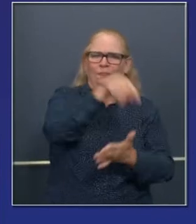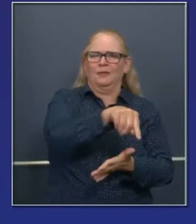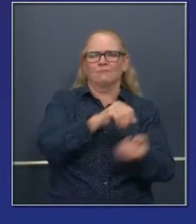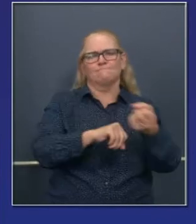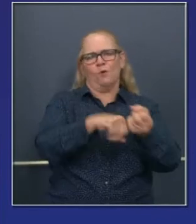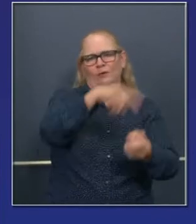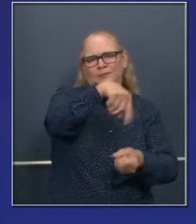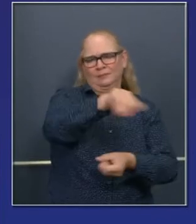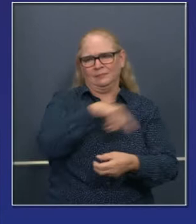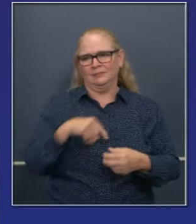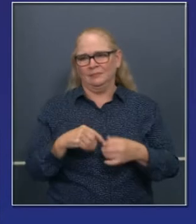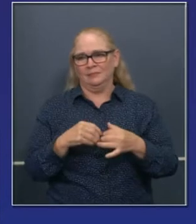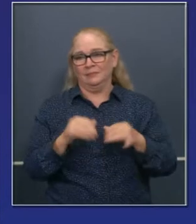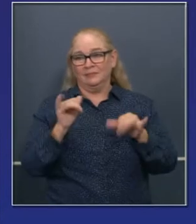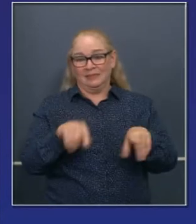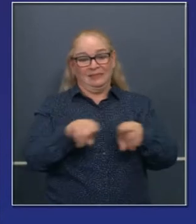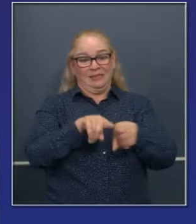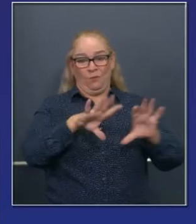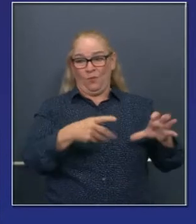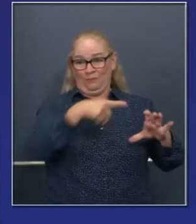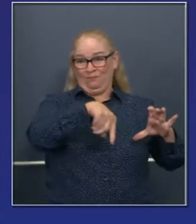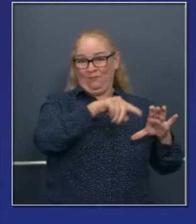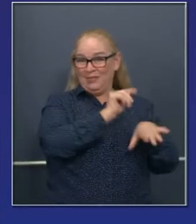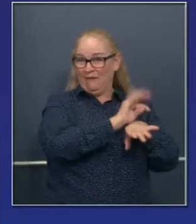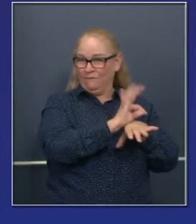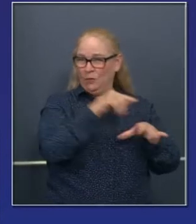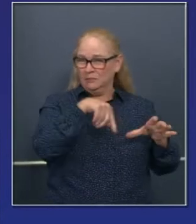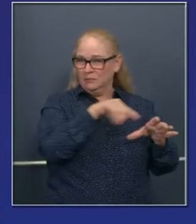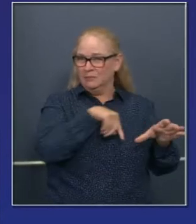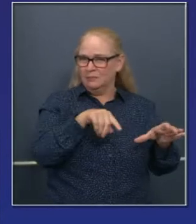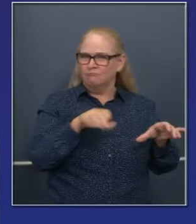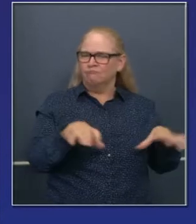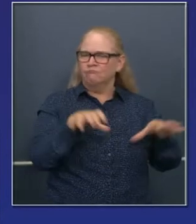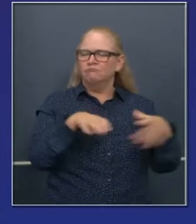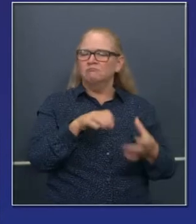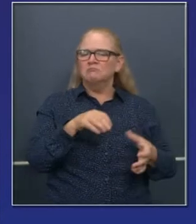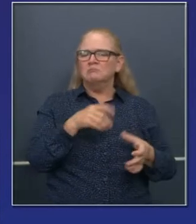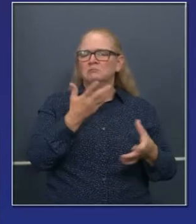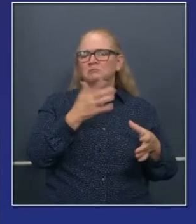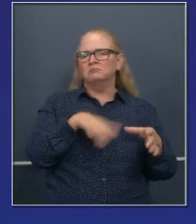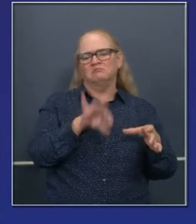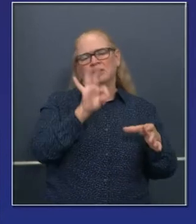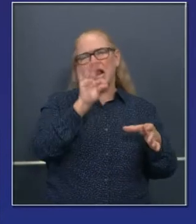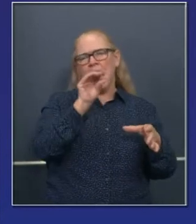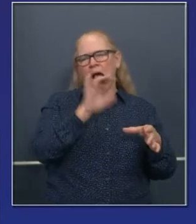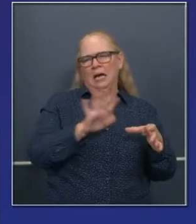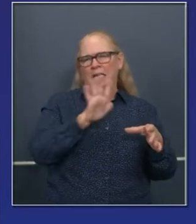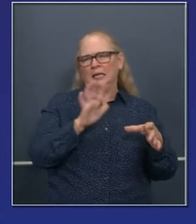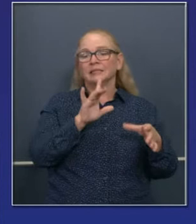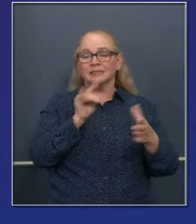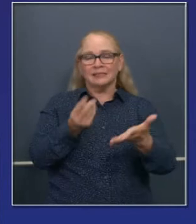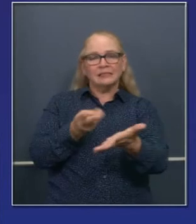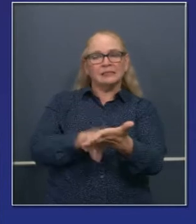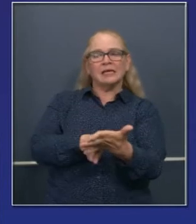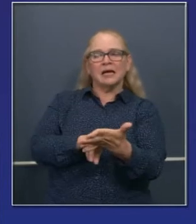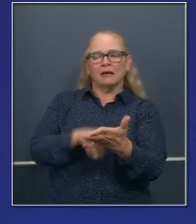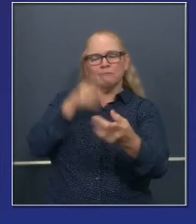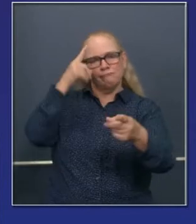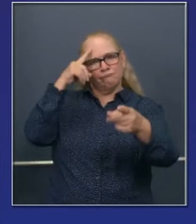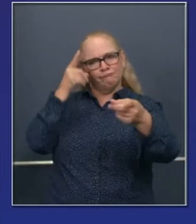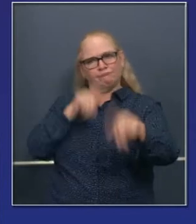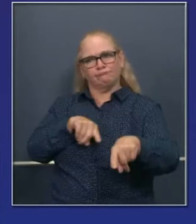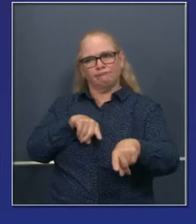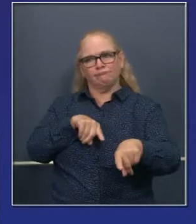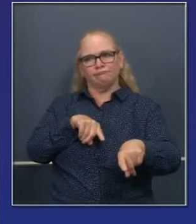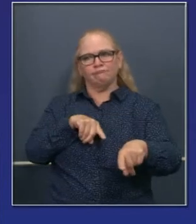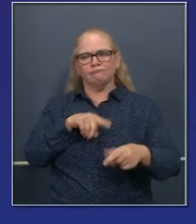También tuvimos a 90 miembros de nuestros 100 miembros. Es un número importantísimo. Gente que decidió firmar una carta